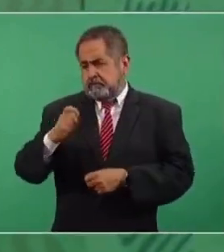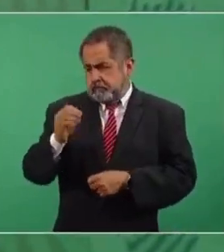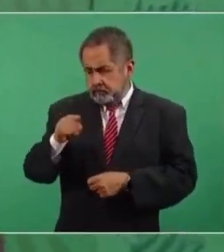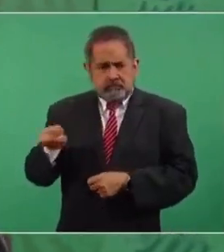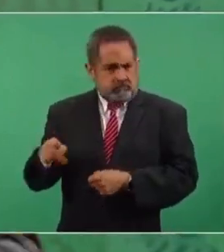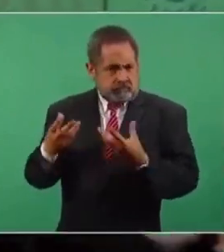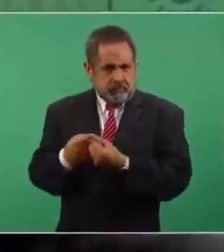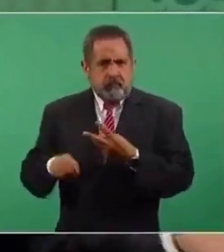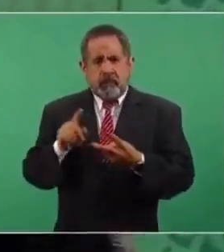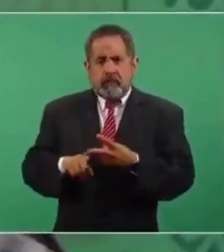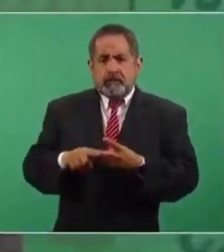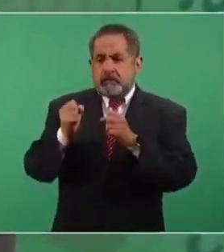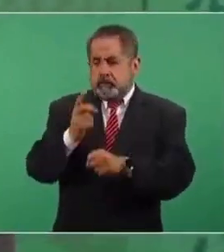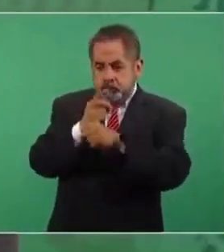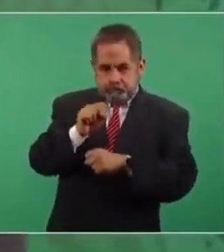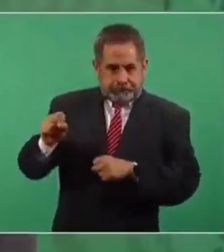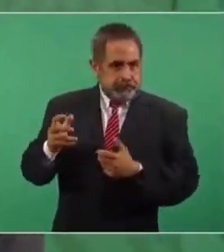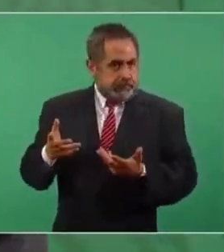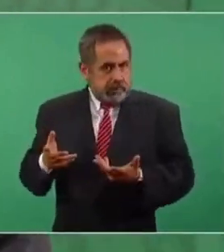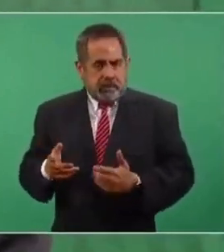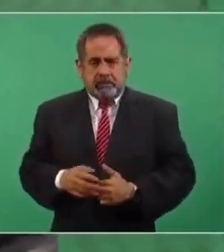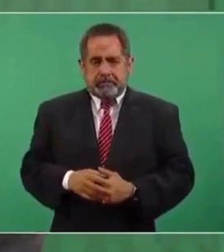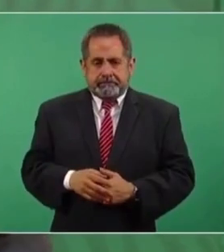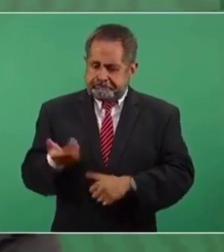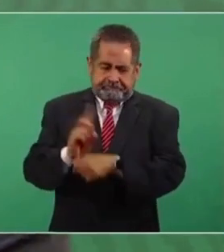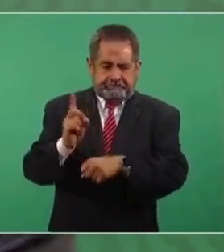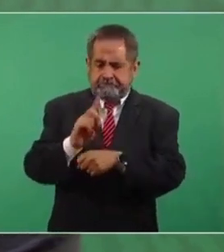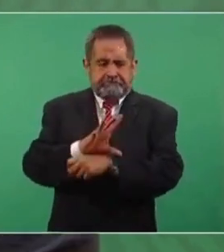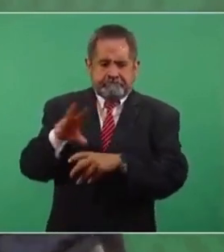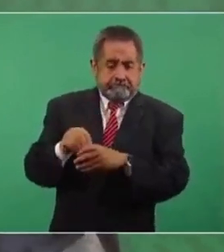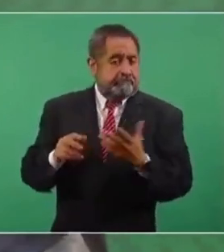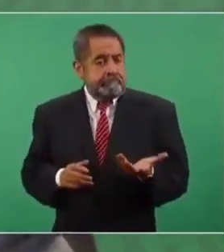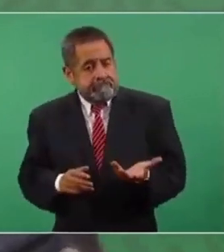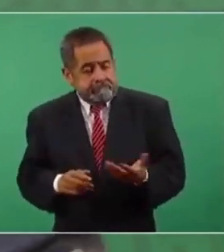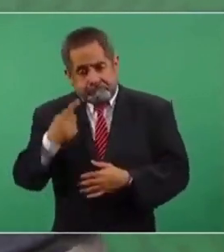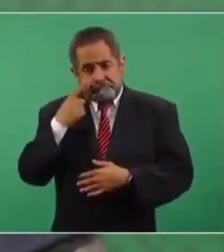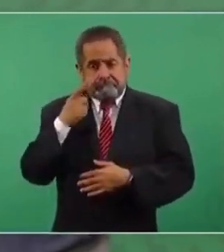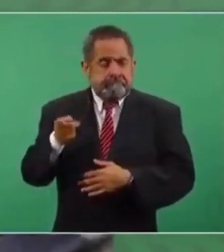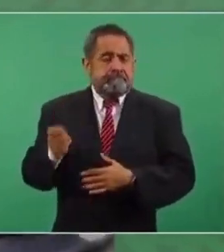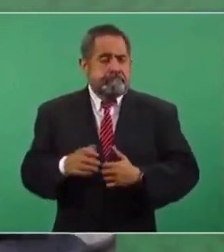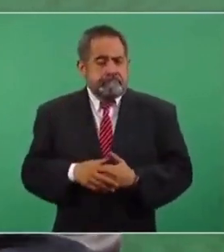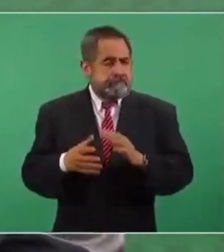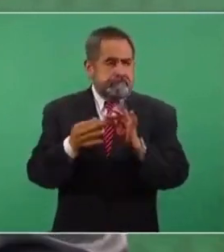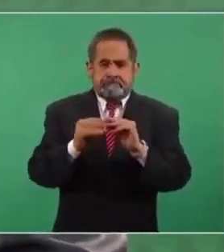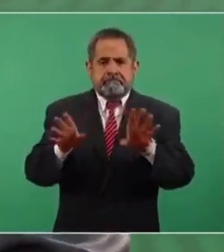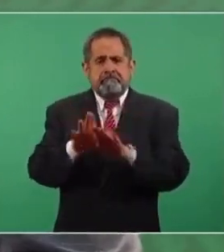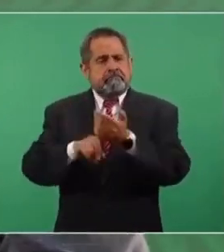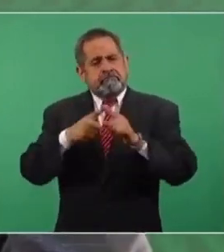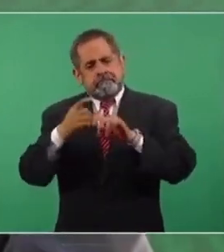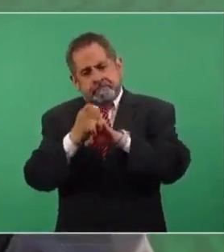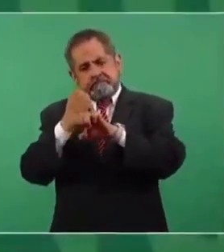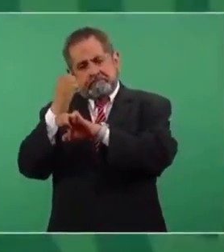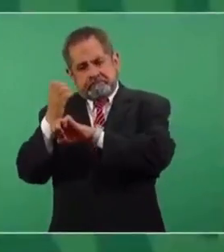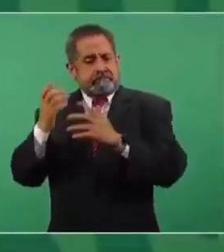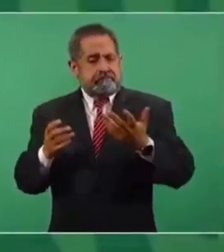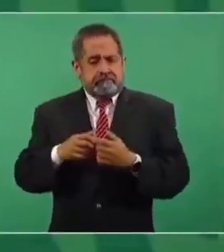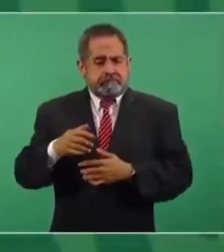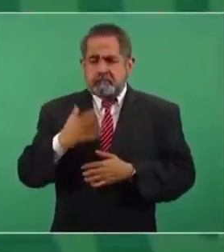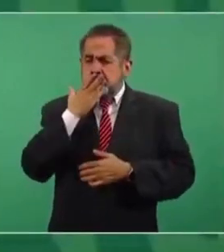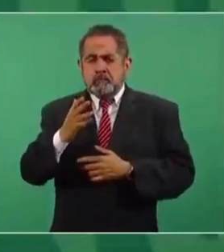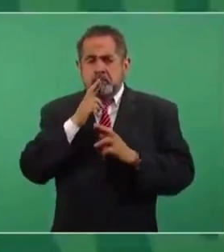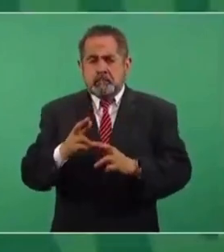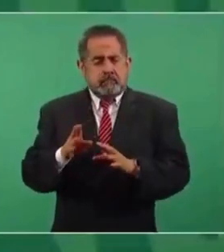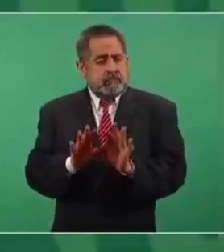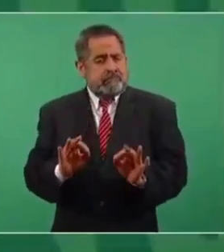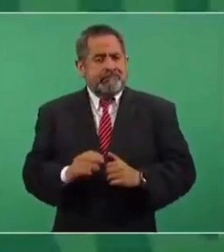Gobernación, la Secretaría de Seguridad, todos los días y esto se repite, se replica en los estados y da buenos